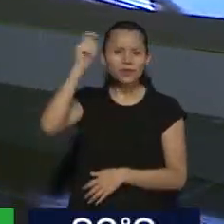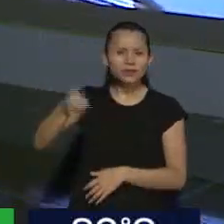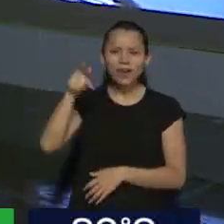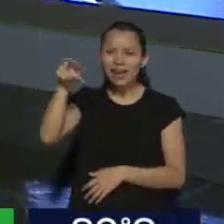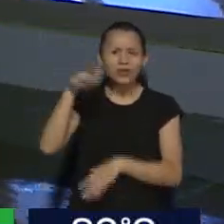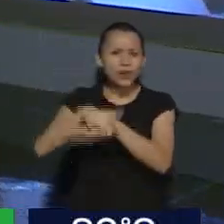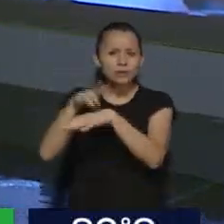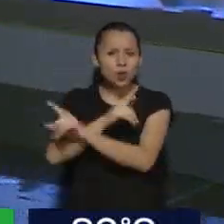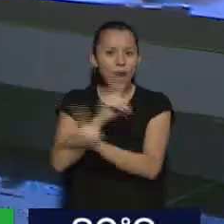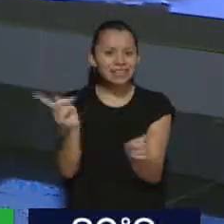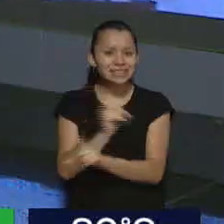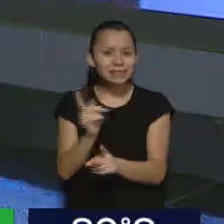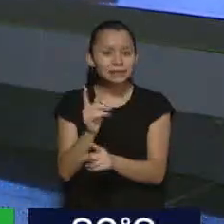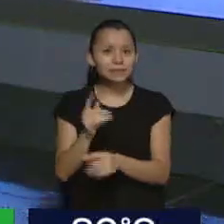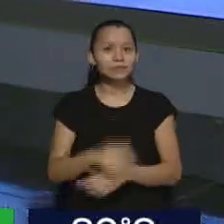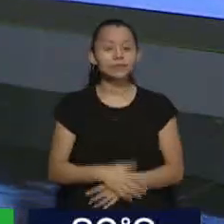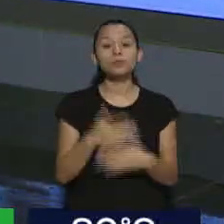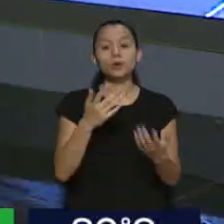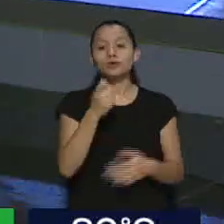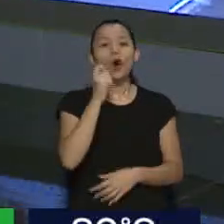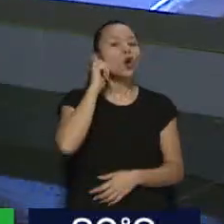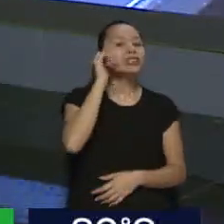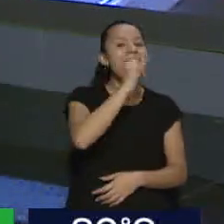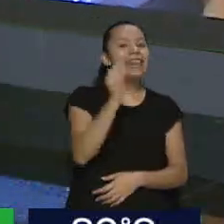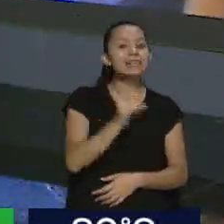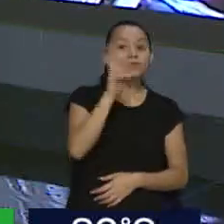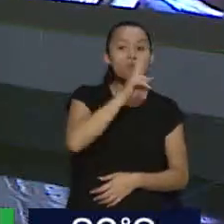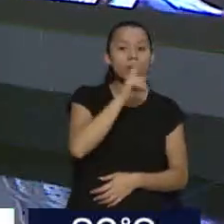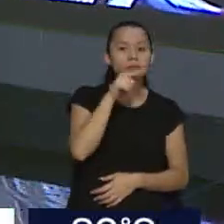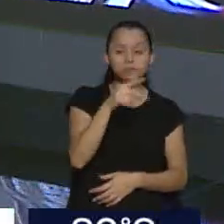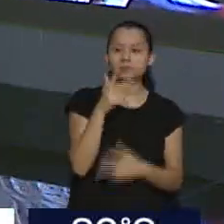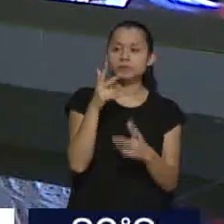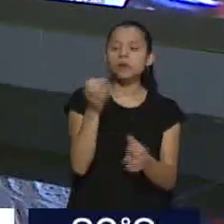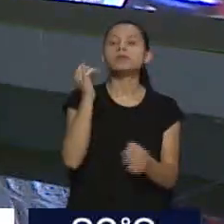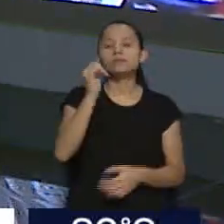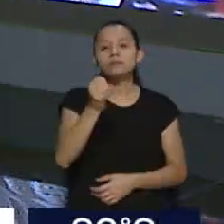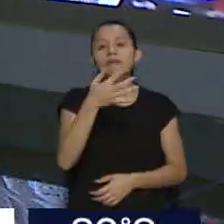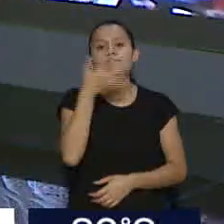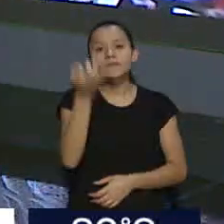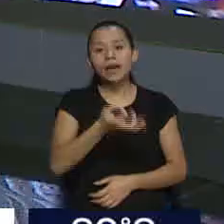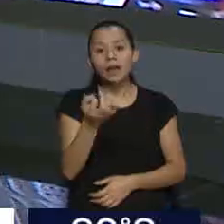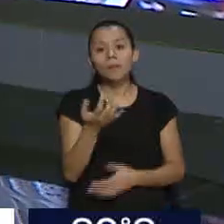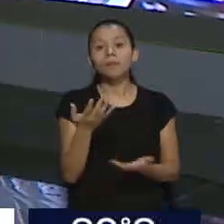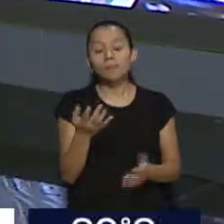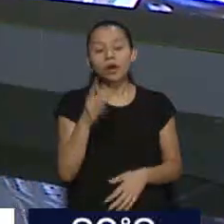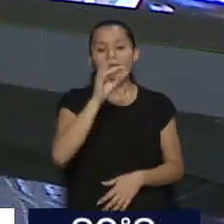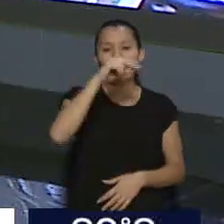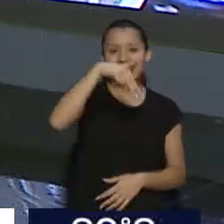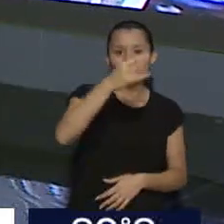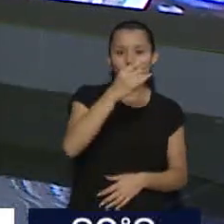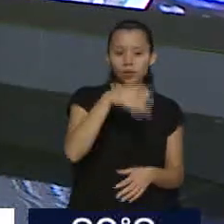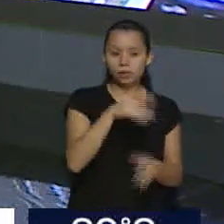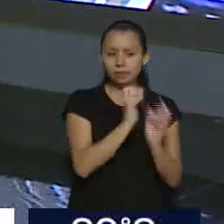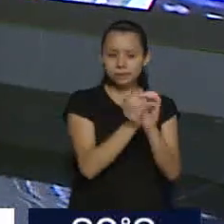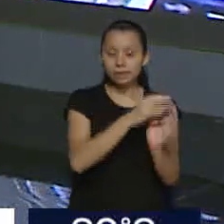ejemplo, María Dora González dice, está todo bien, es muy discutible, es discutible este decreto, pero no es nuestro.